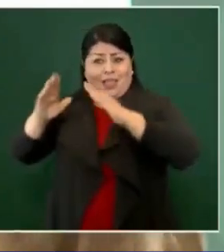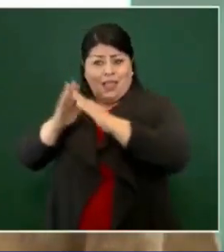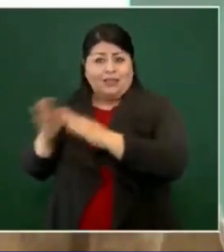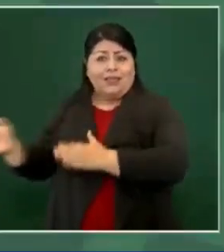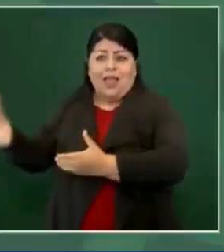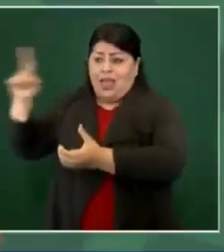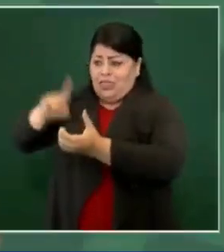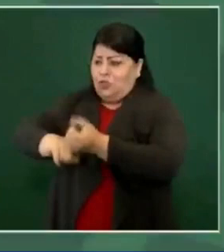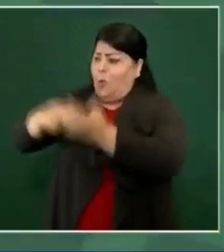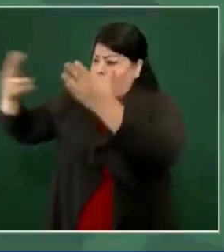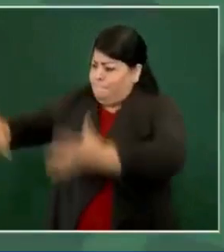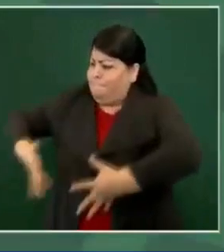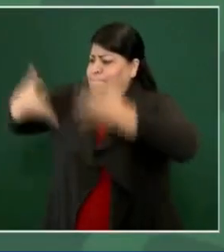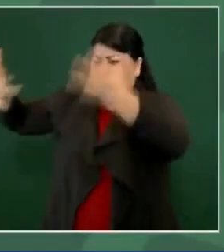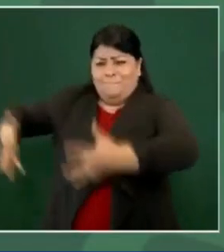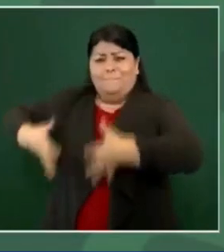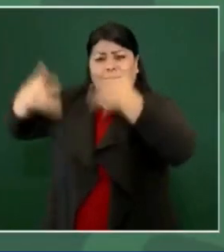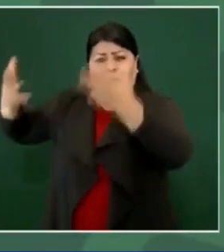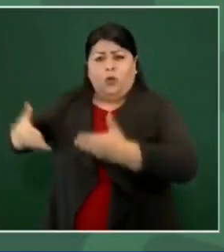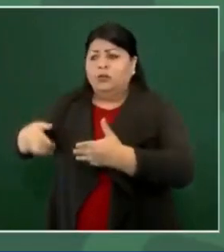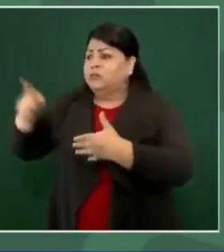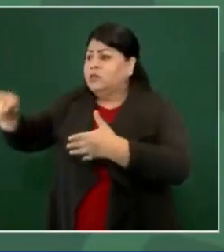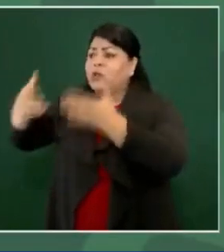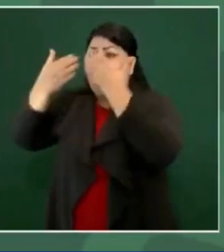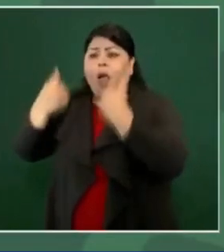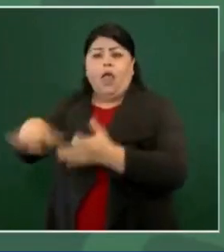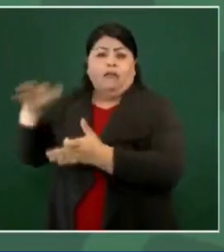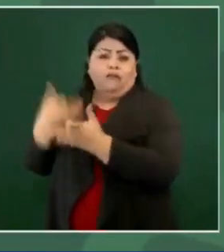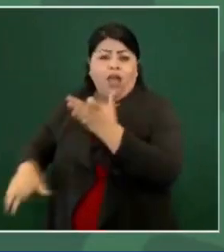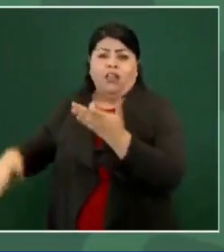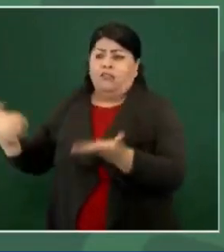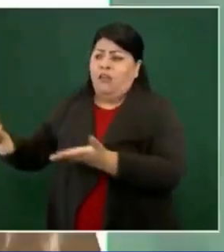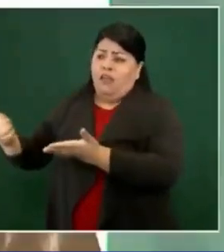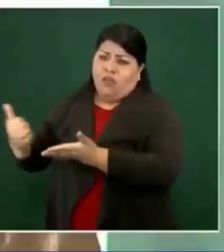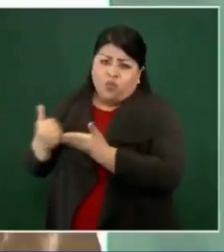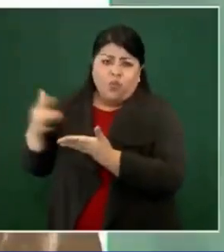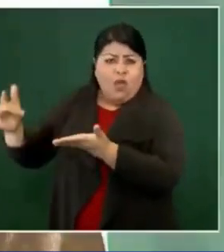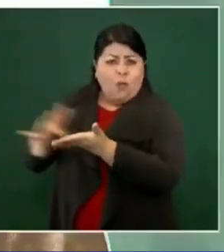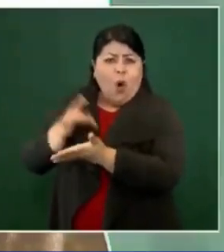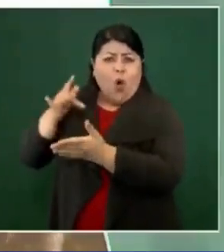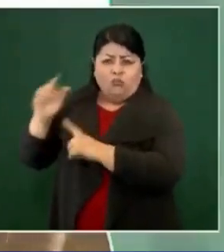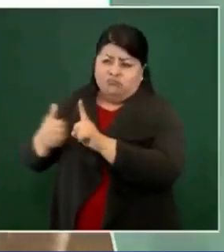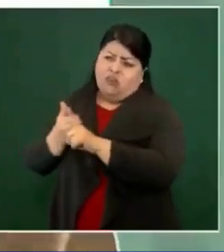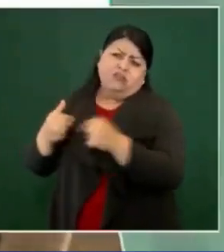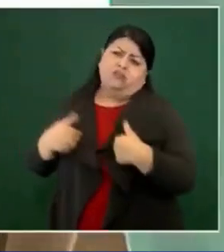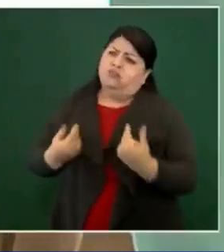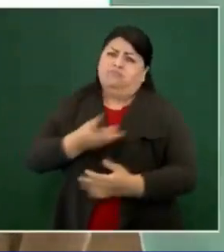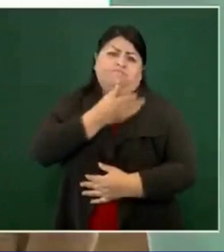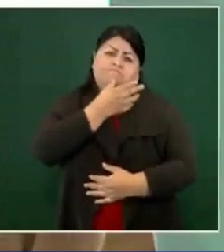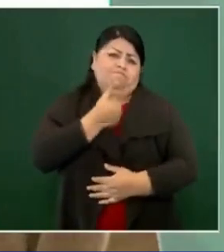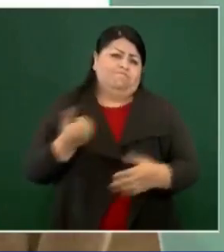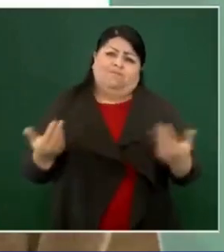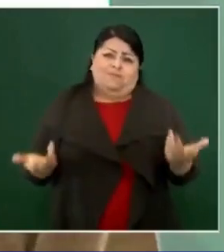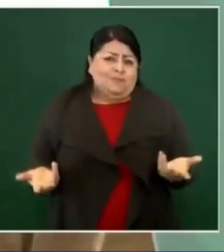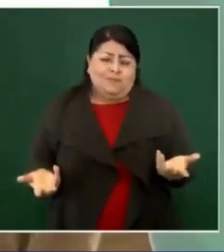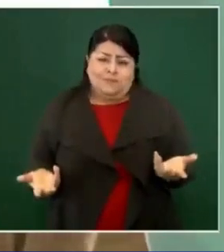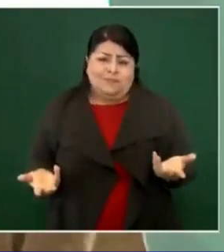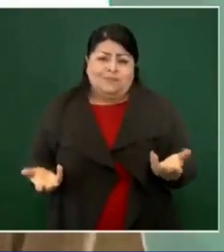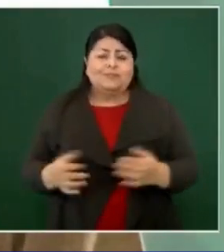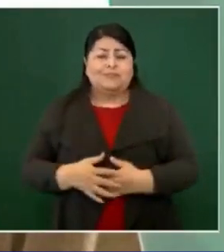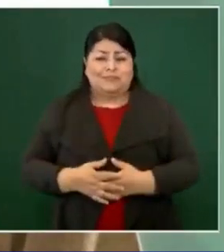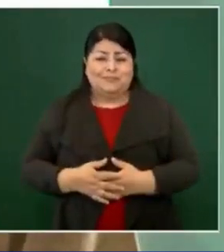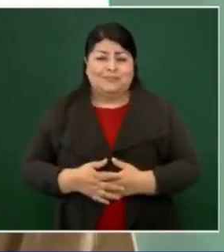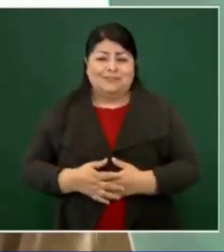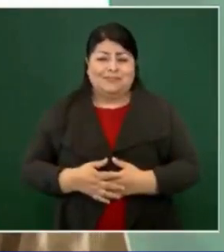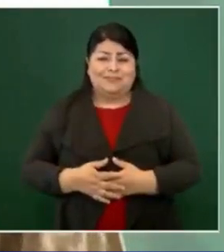no tengo apoyo familiar, no tengo respaldo familiar. Entonces, son mis